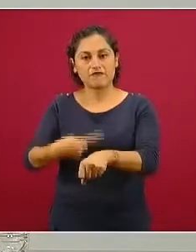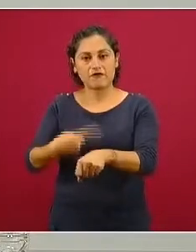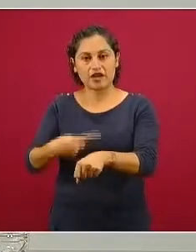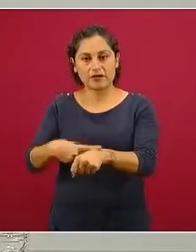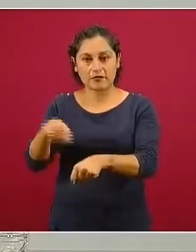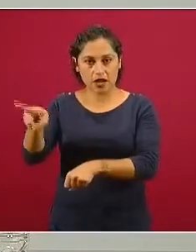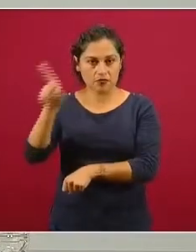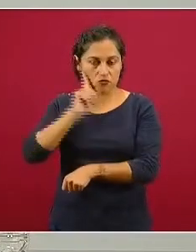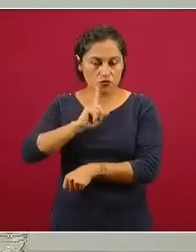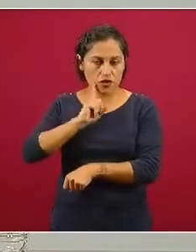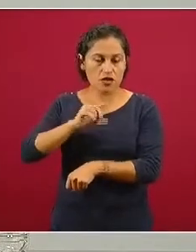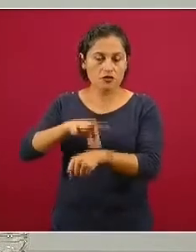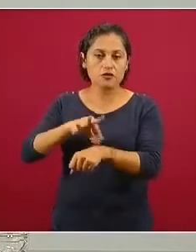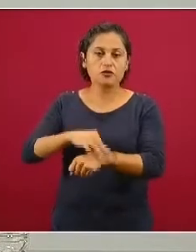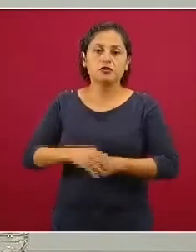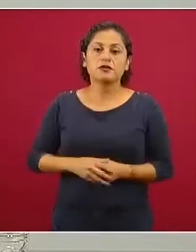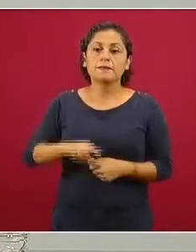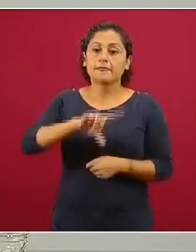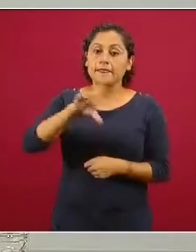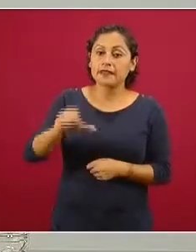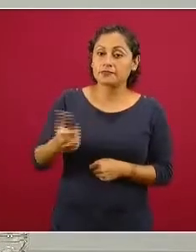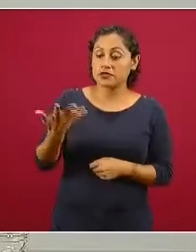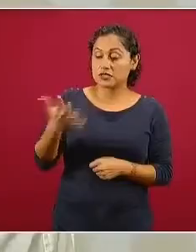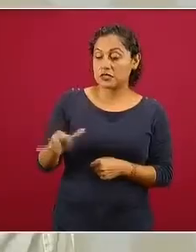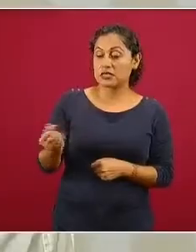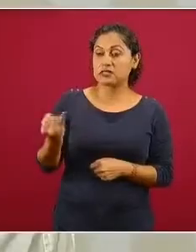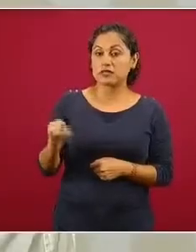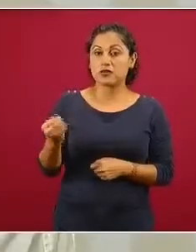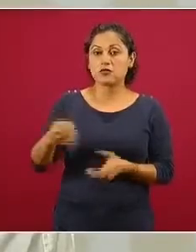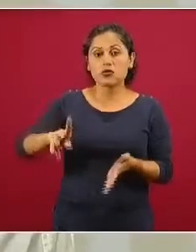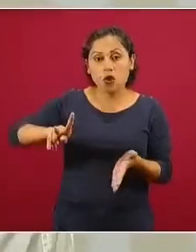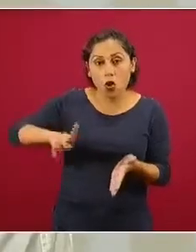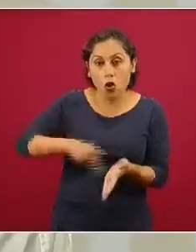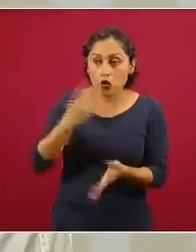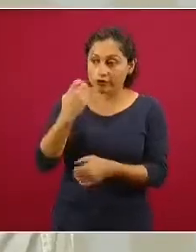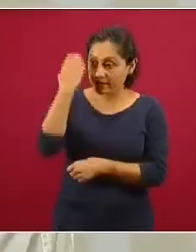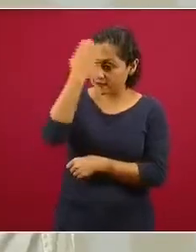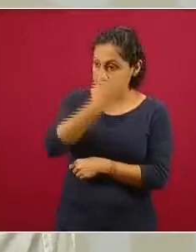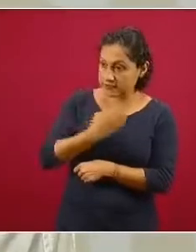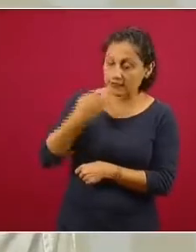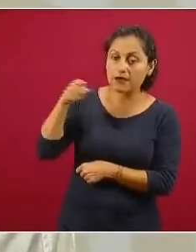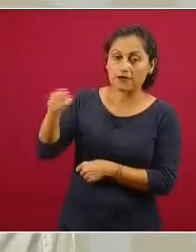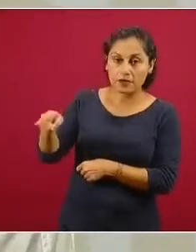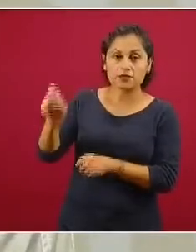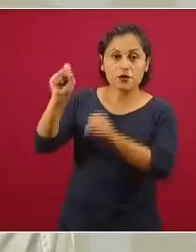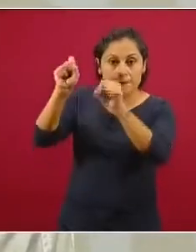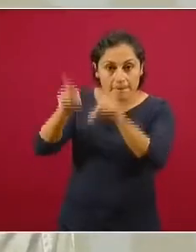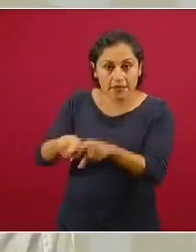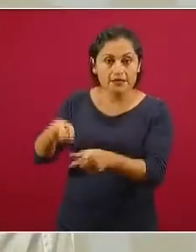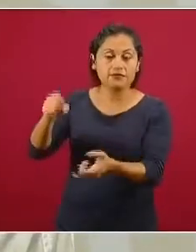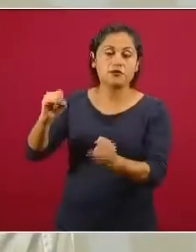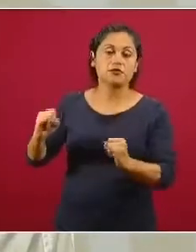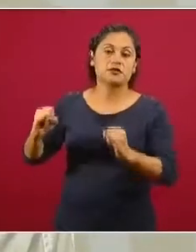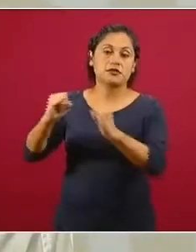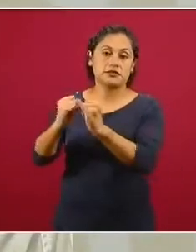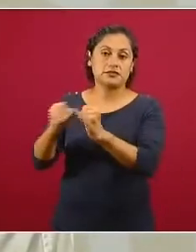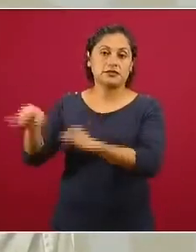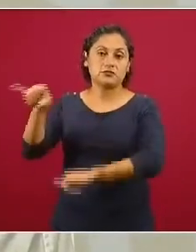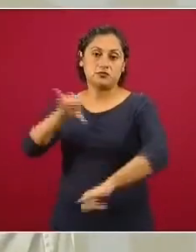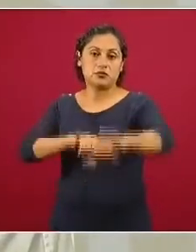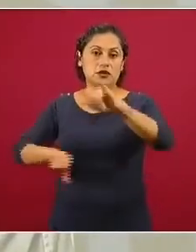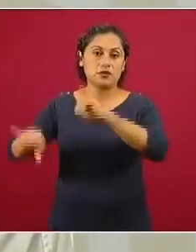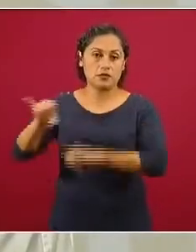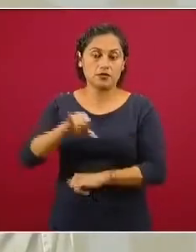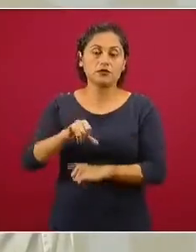junio, fue tomada una segunda muestra que resultó positiva en el laboratorio de investigación y fue nuevamente